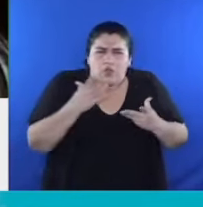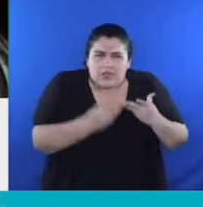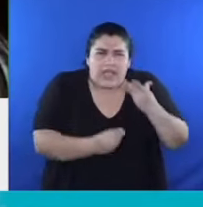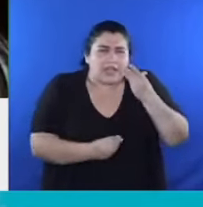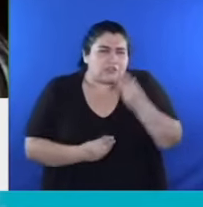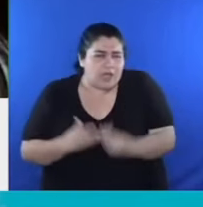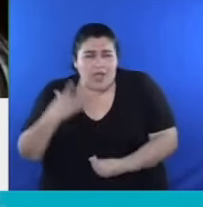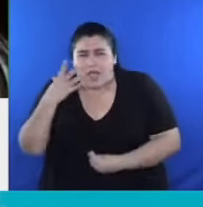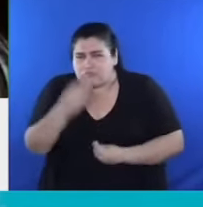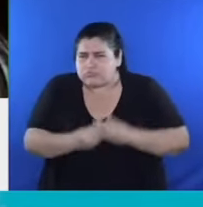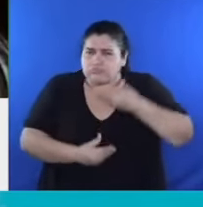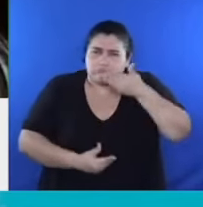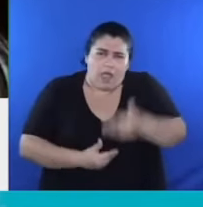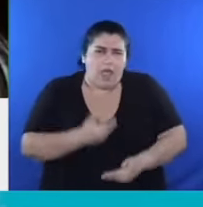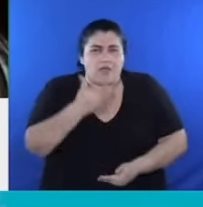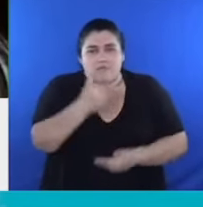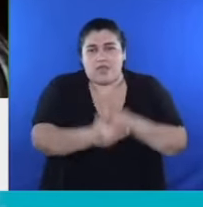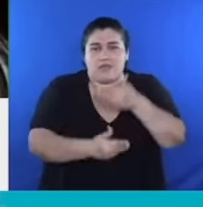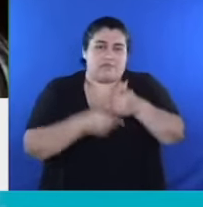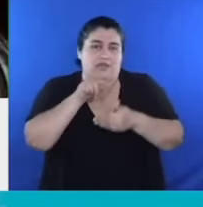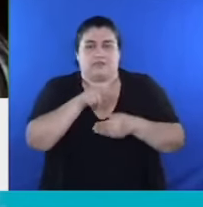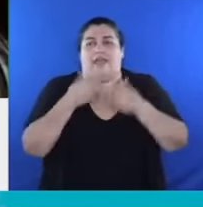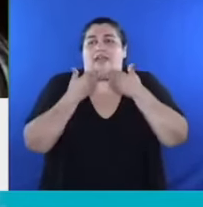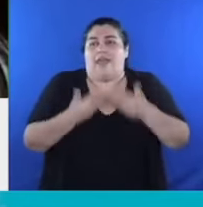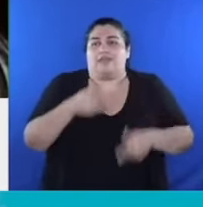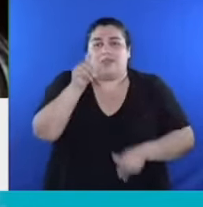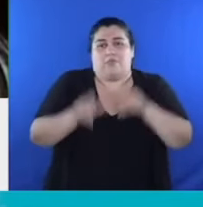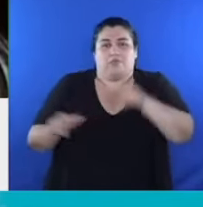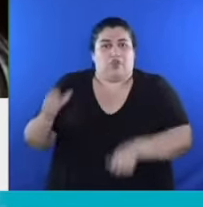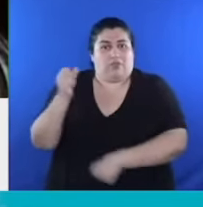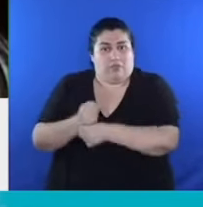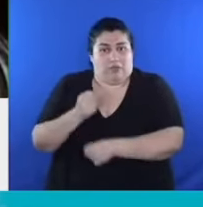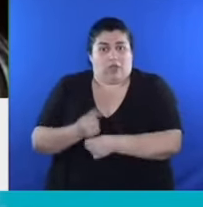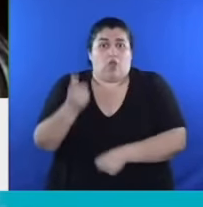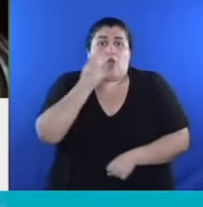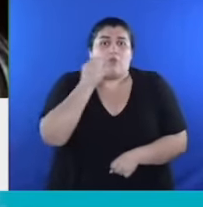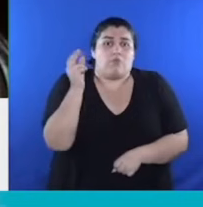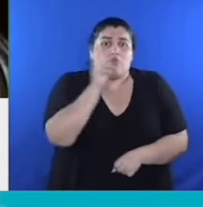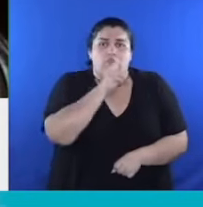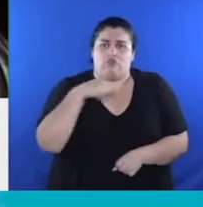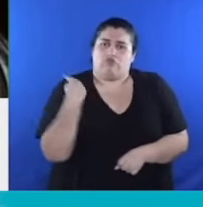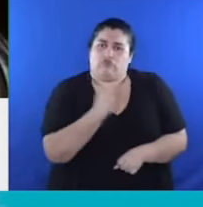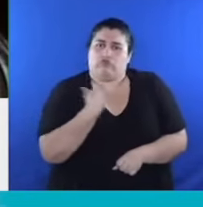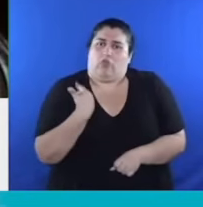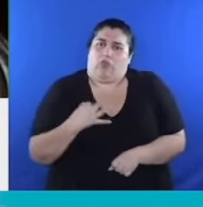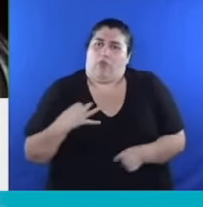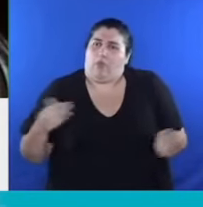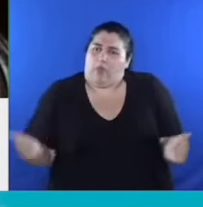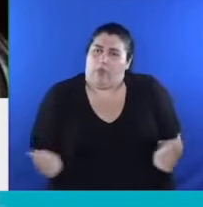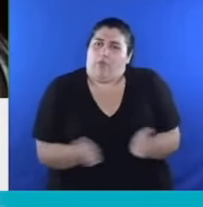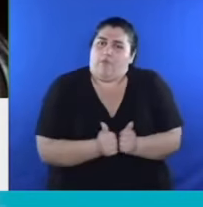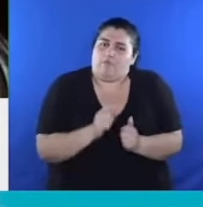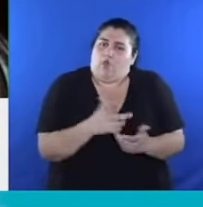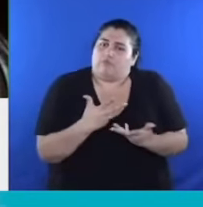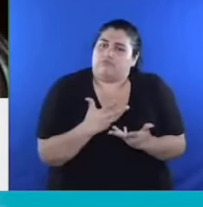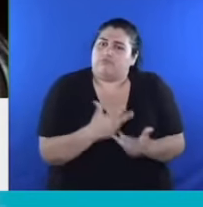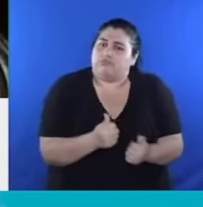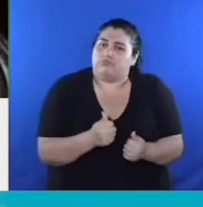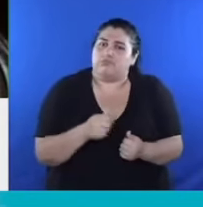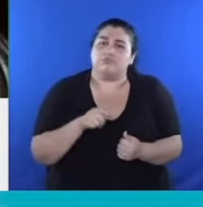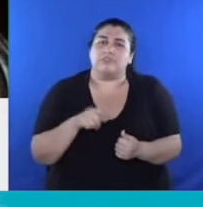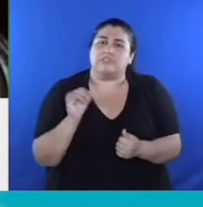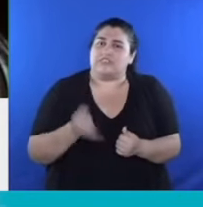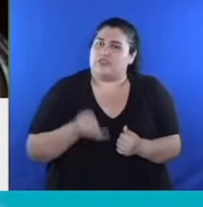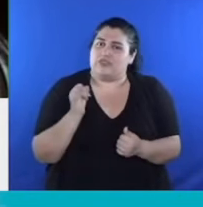entre los trabajadores y las trabajadoras, es en la que nos tenemos que apoyar para cada una de estas situaciones